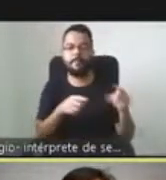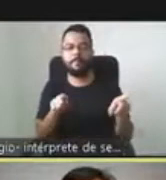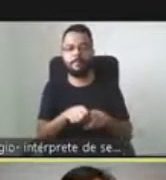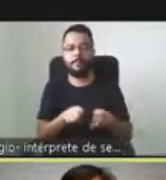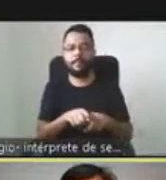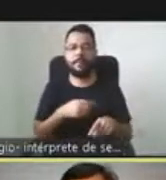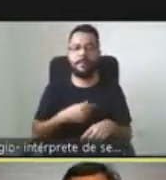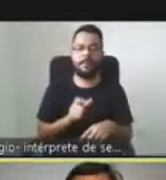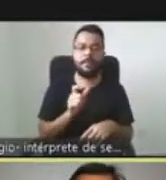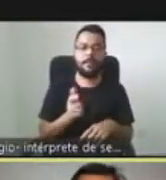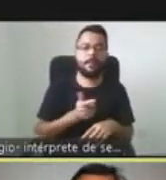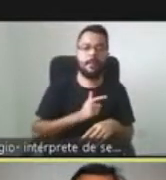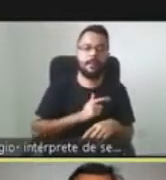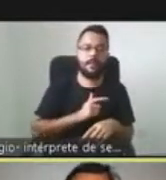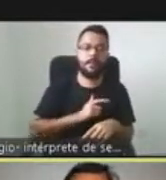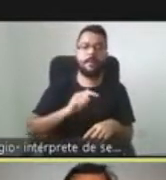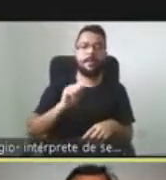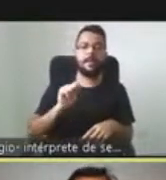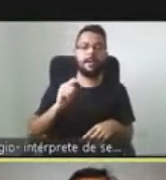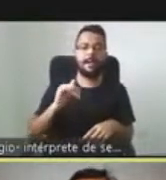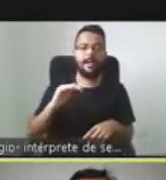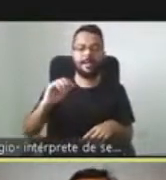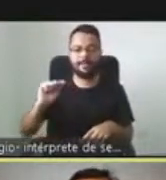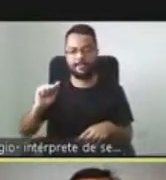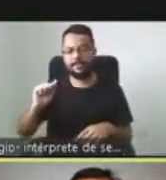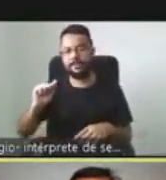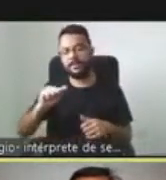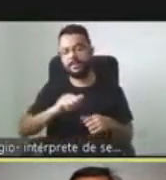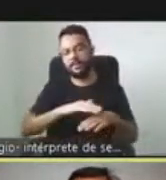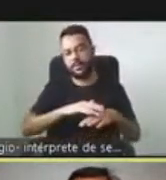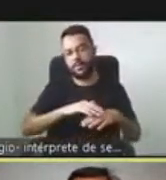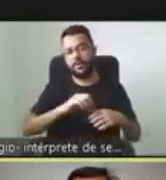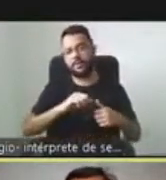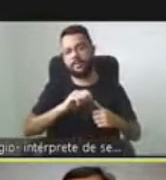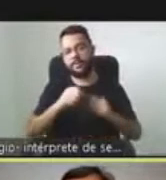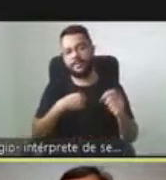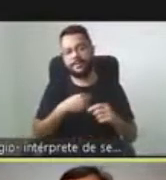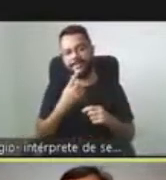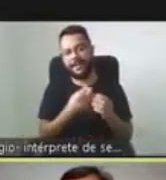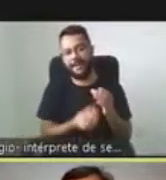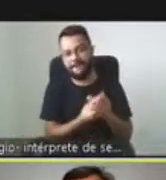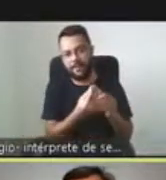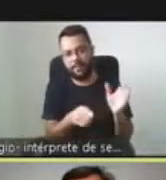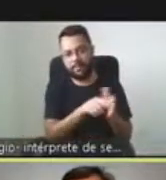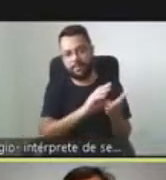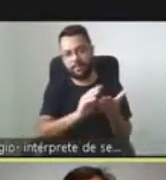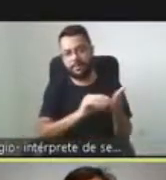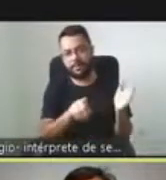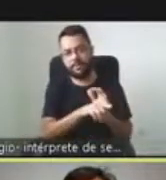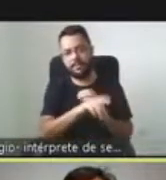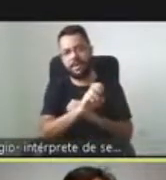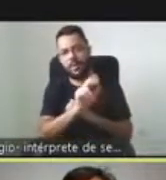también de la Alianza Iberoamericana de Enfermedades Raras. Sabemos que existen entre siete y ocho mil